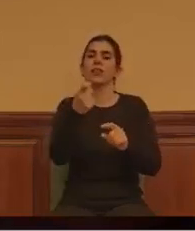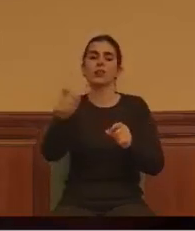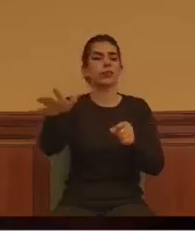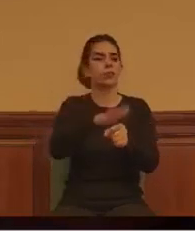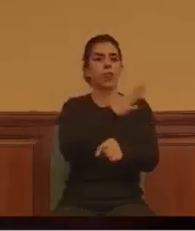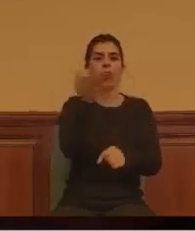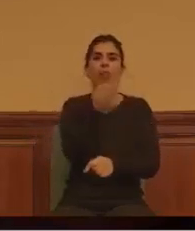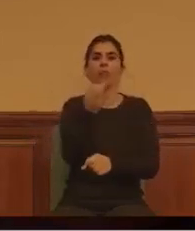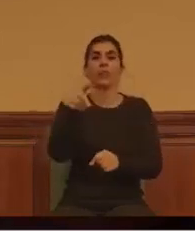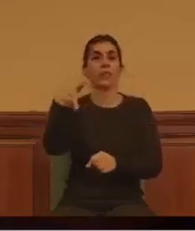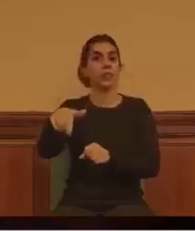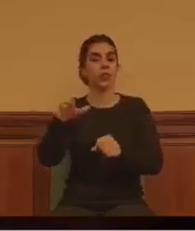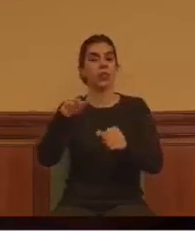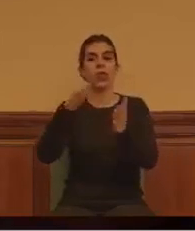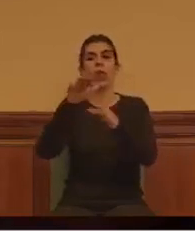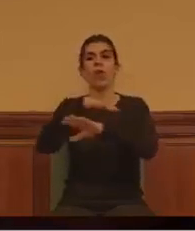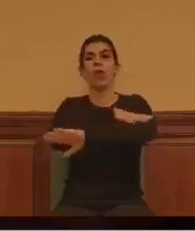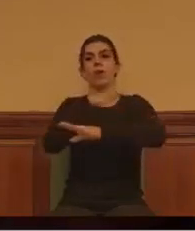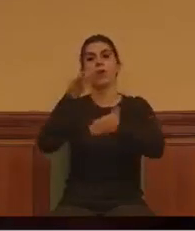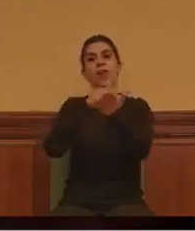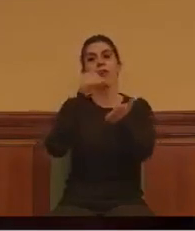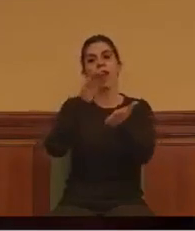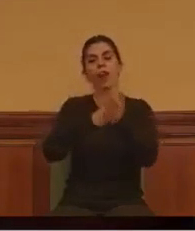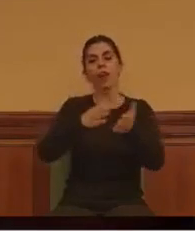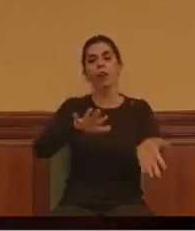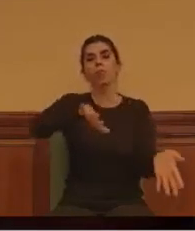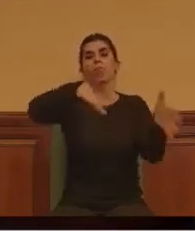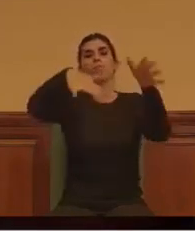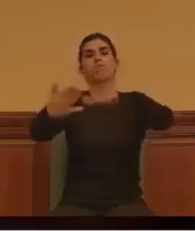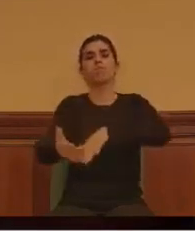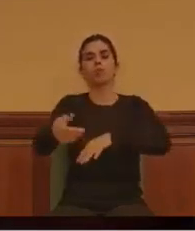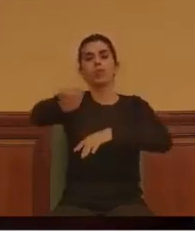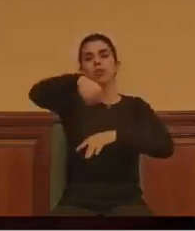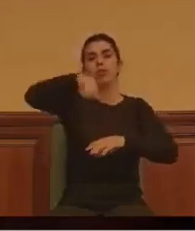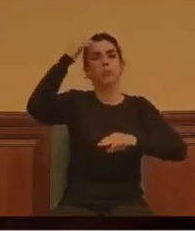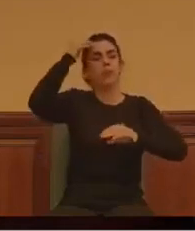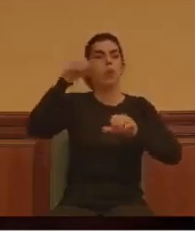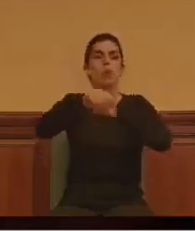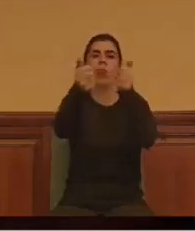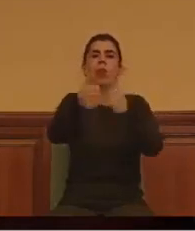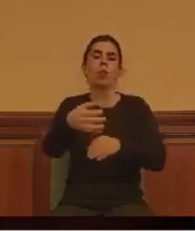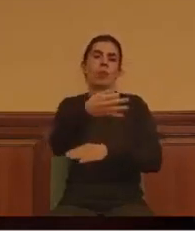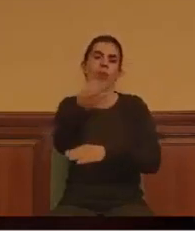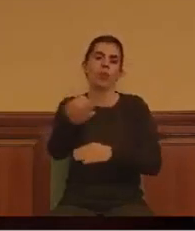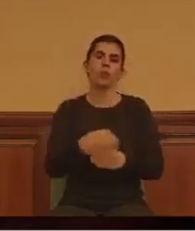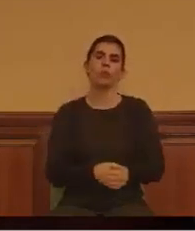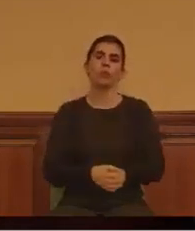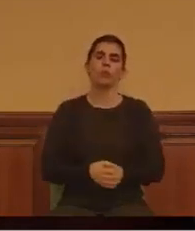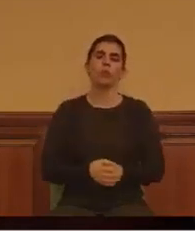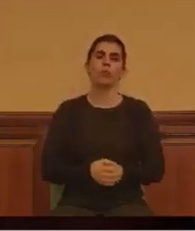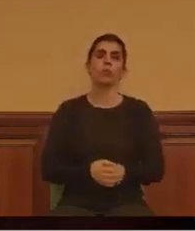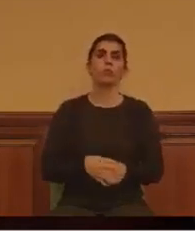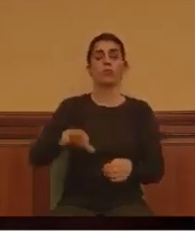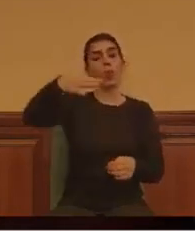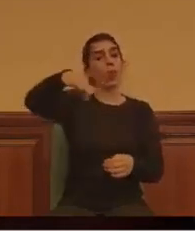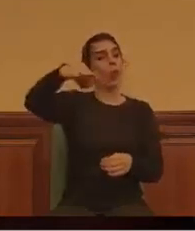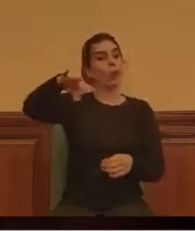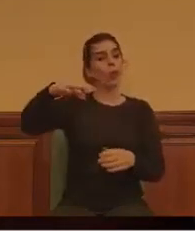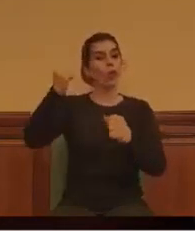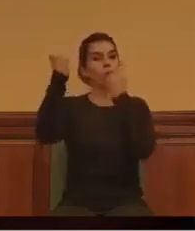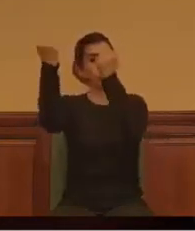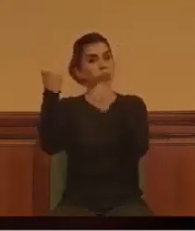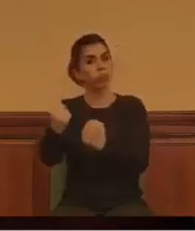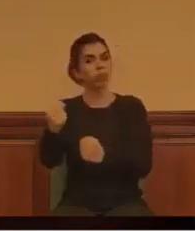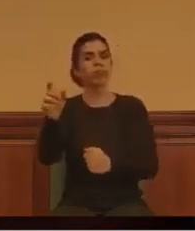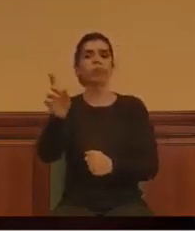y eso es lo que, a nuestro modo de entender, es el mejor modelo. No es el único organismo, bajo estos parámetros,